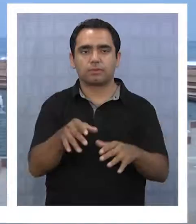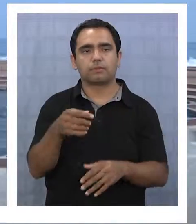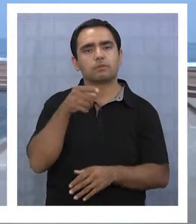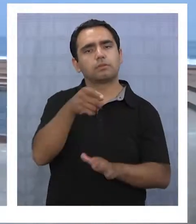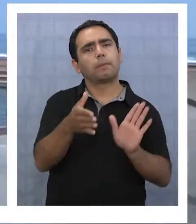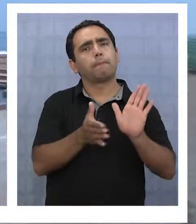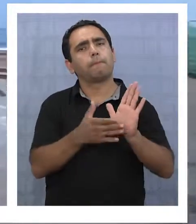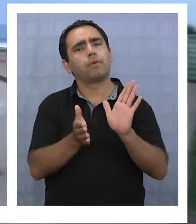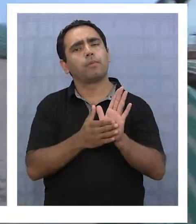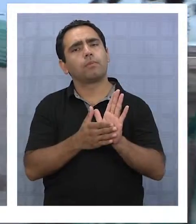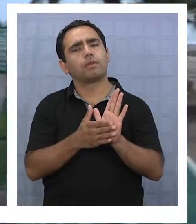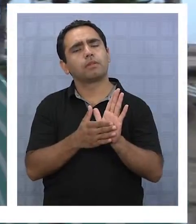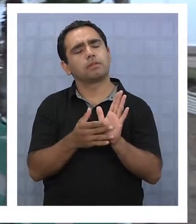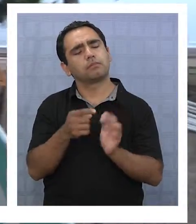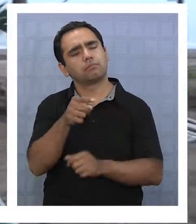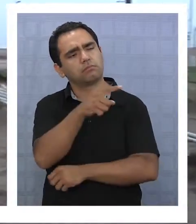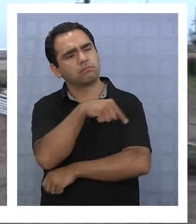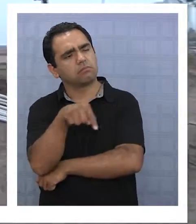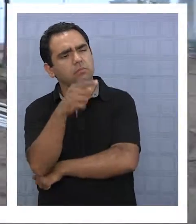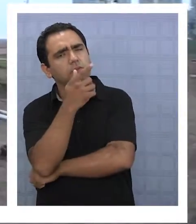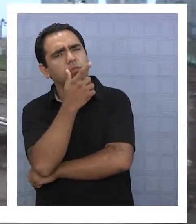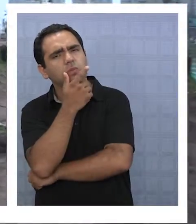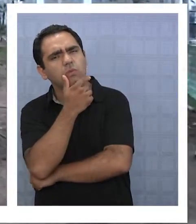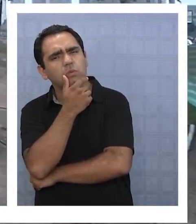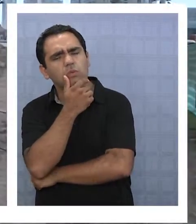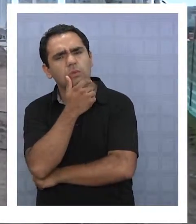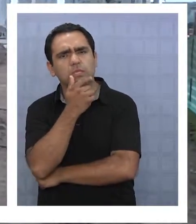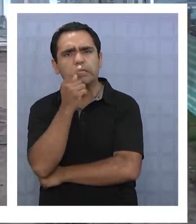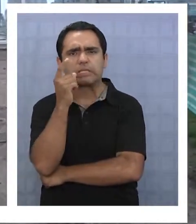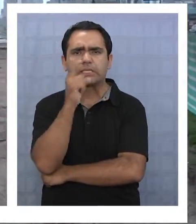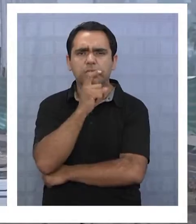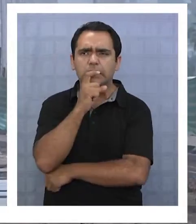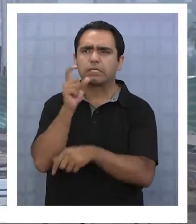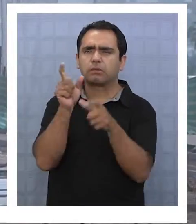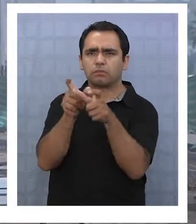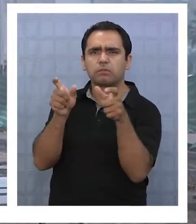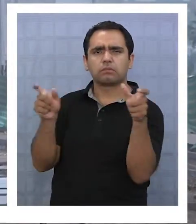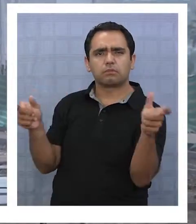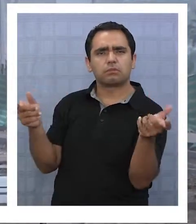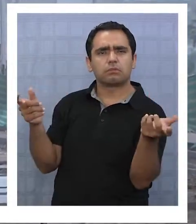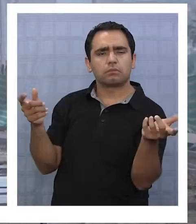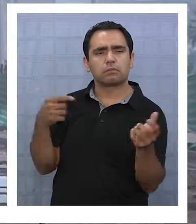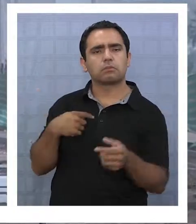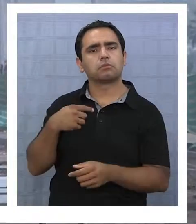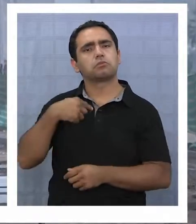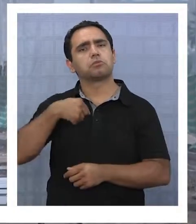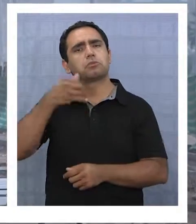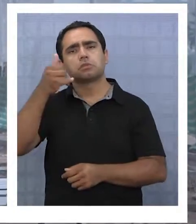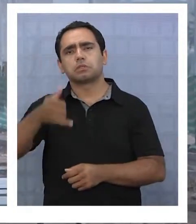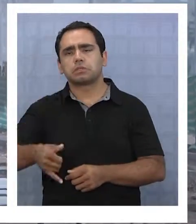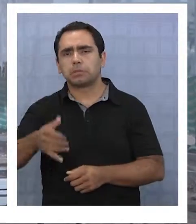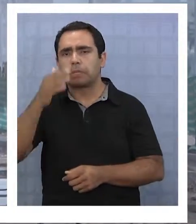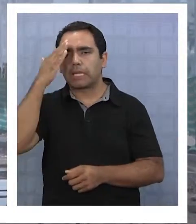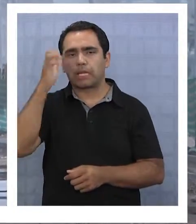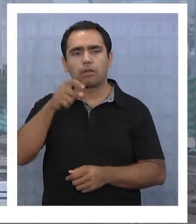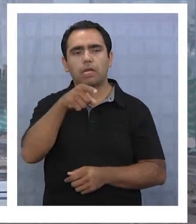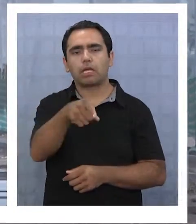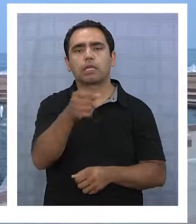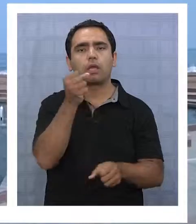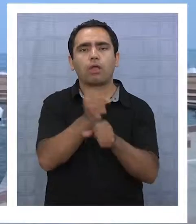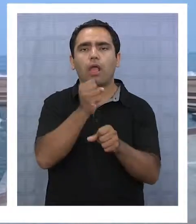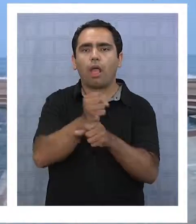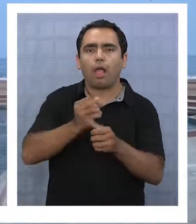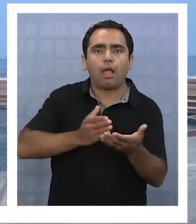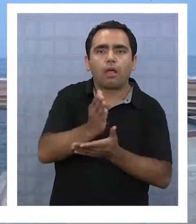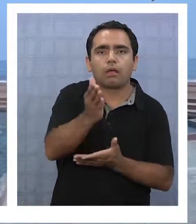esas propuestas y proyectos surge la duda, crítica y desconfianza de los vecinos. La verdad, yo siempre he creído que